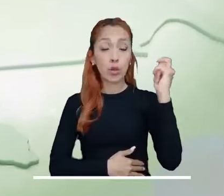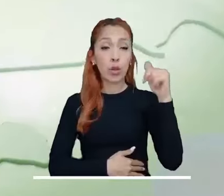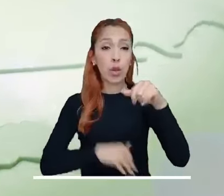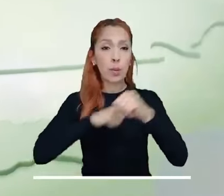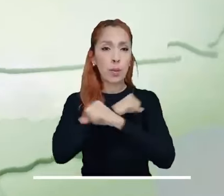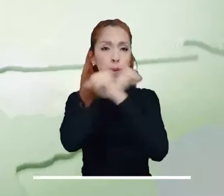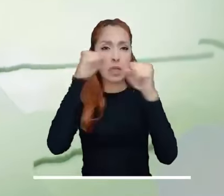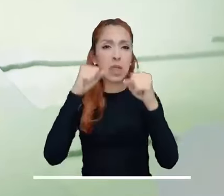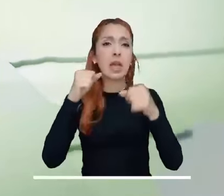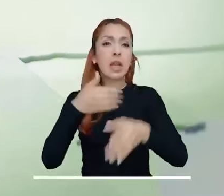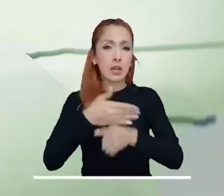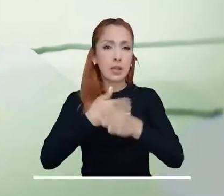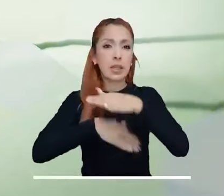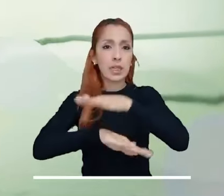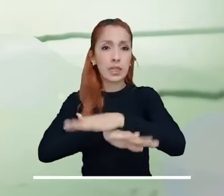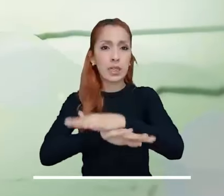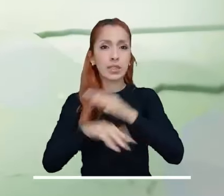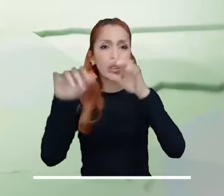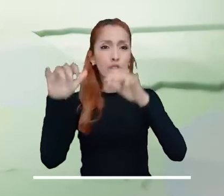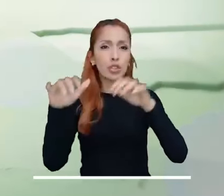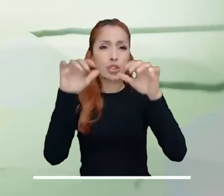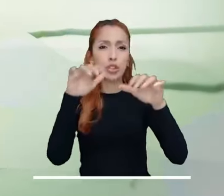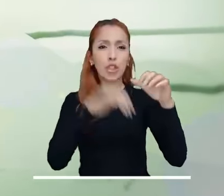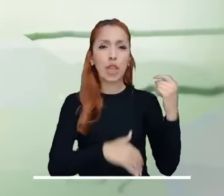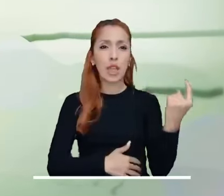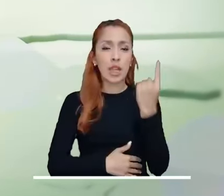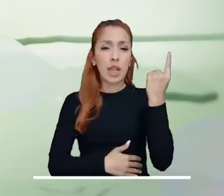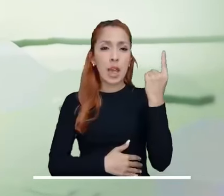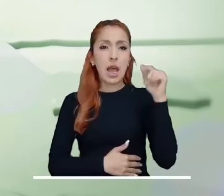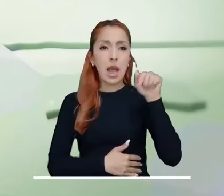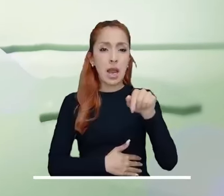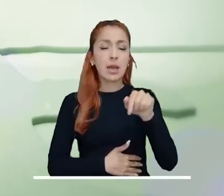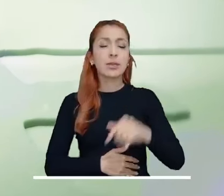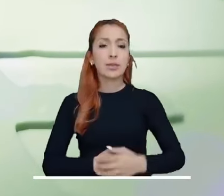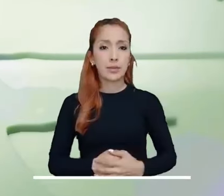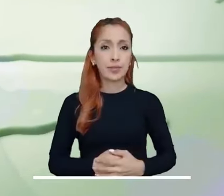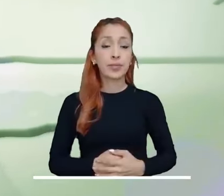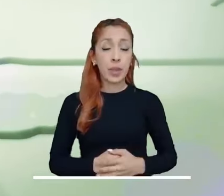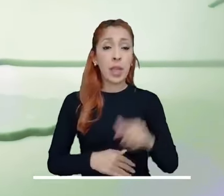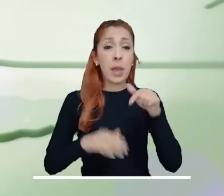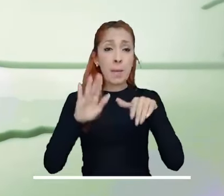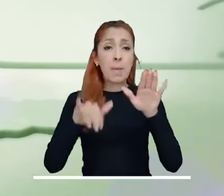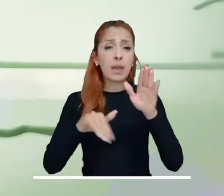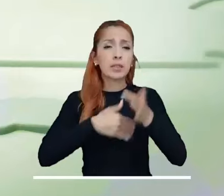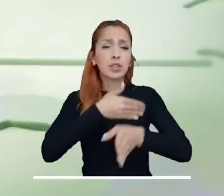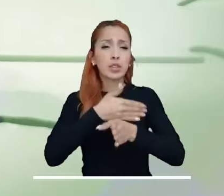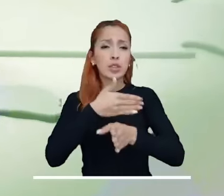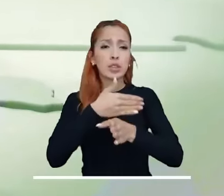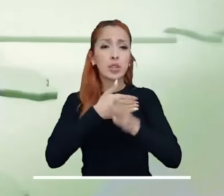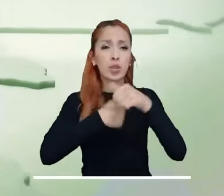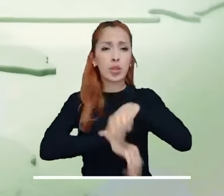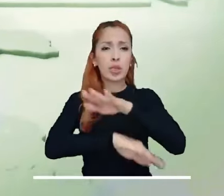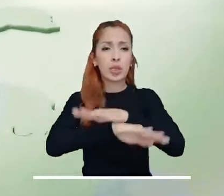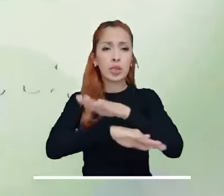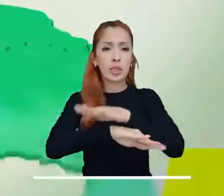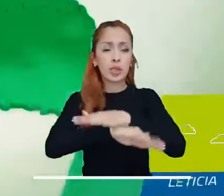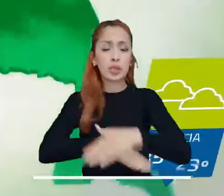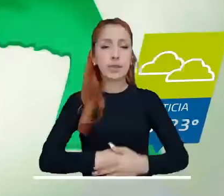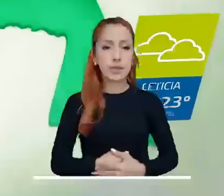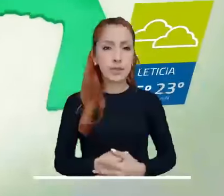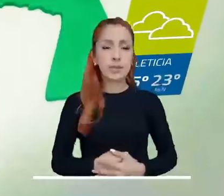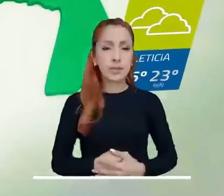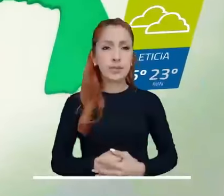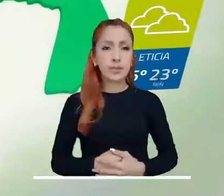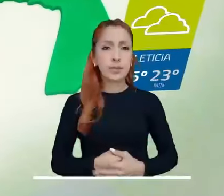región. La Orinoquía amanecerá y recibirá la tarde con lluvias generalizadas de diversa intensidad, las